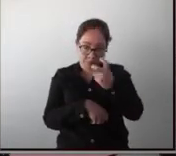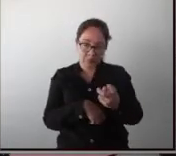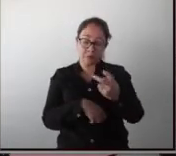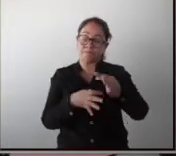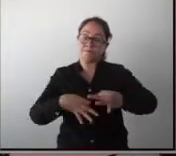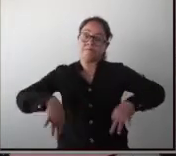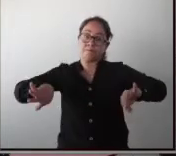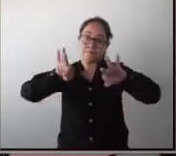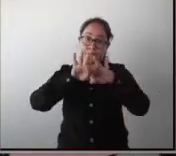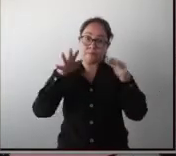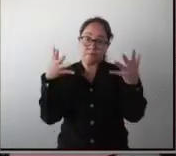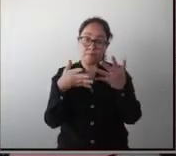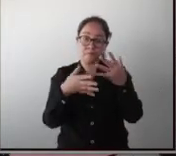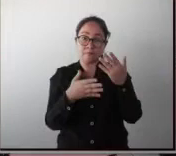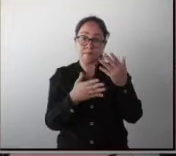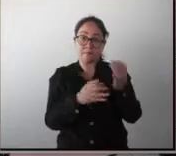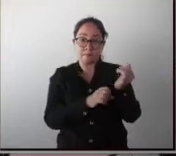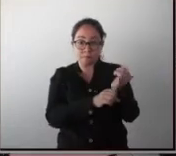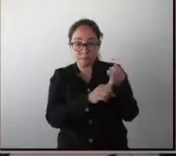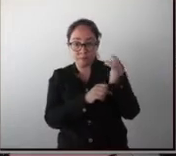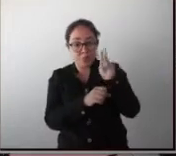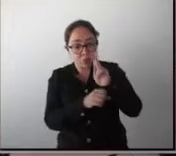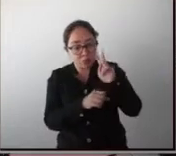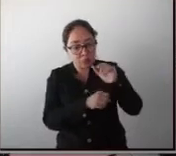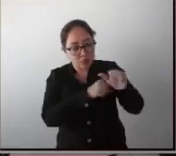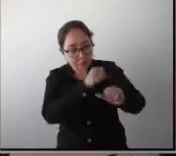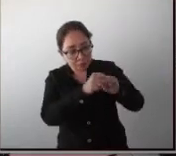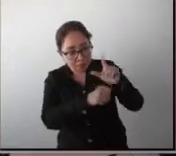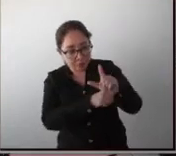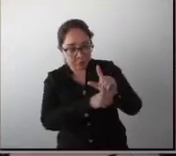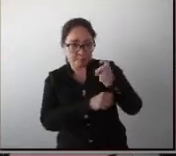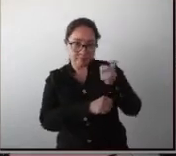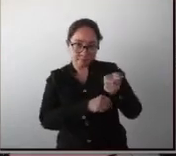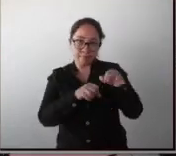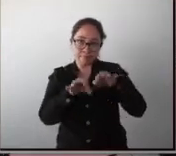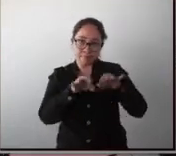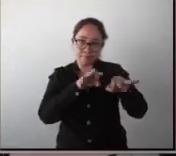en los animales y hacemos este trabajo en paralelo.